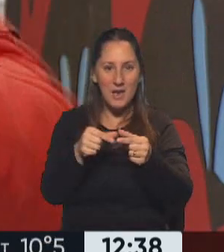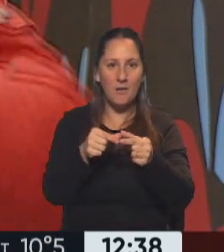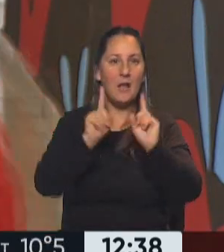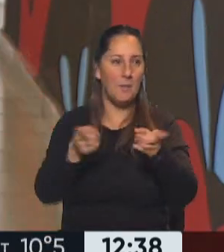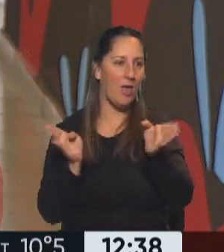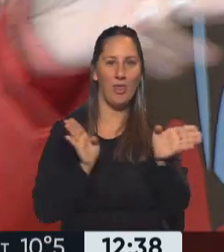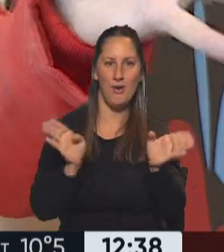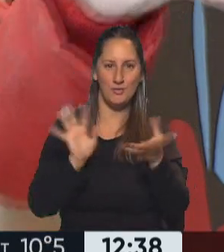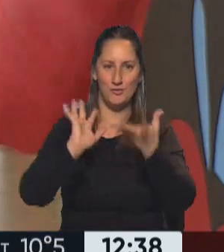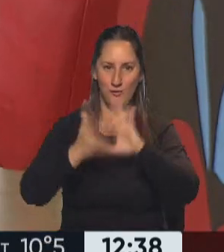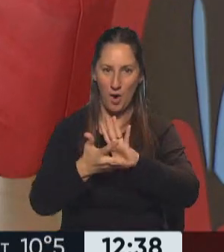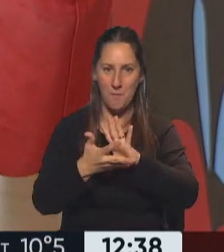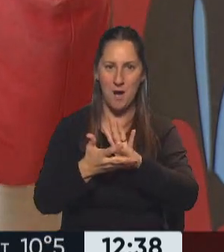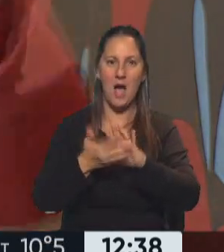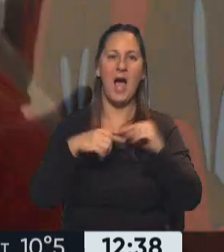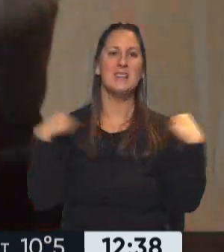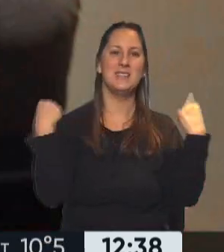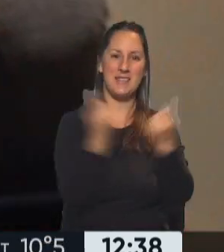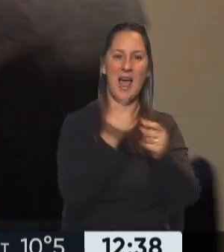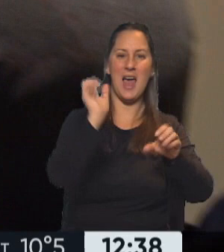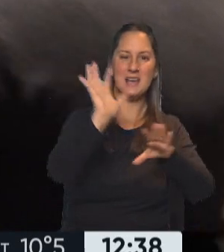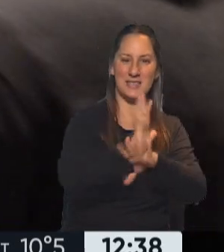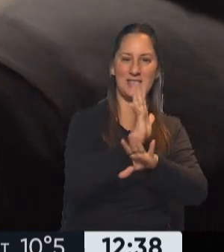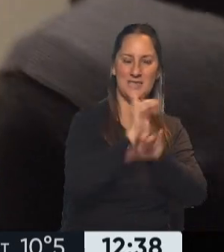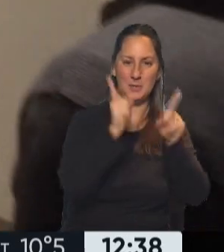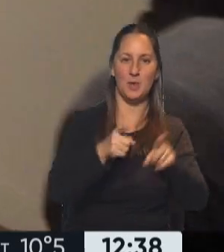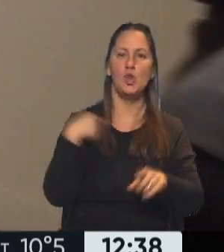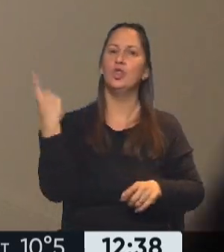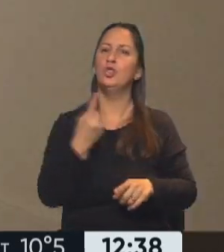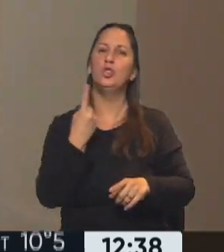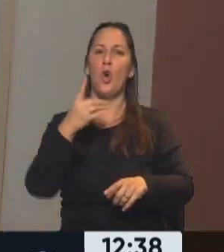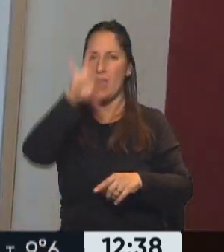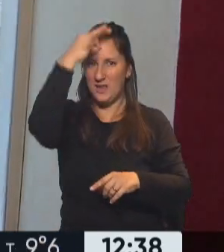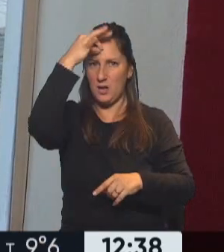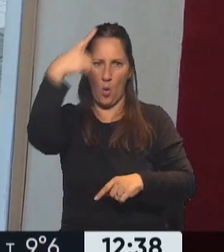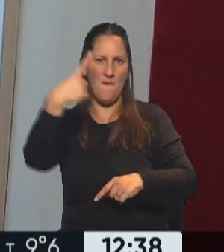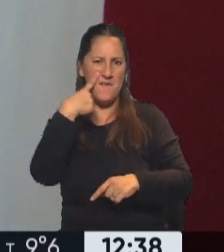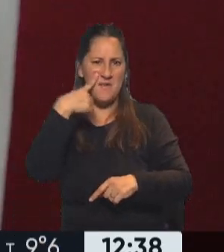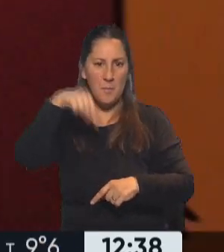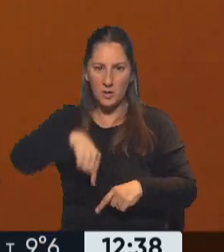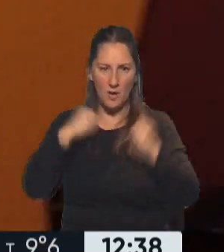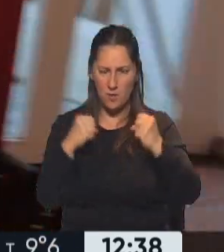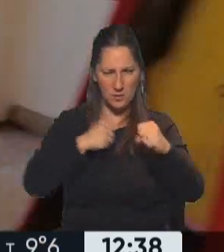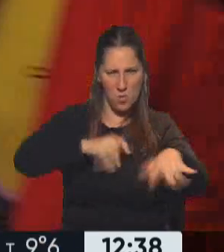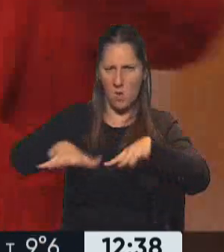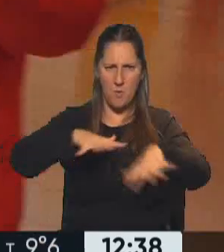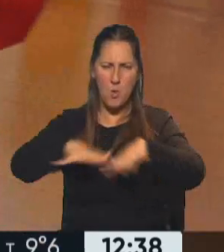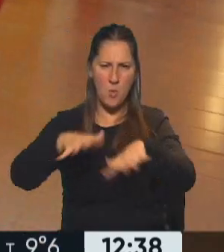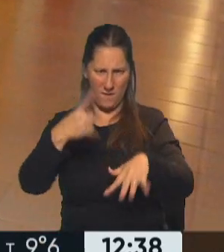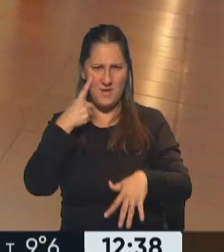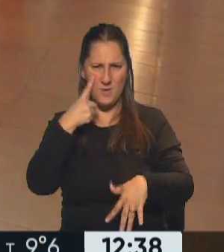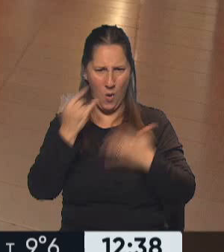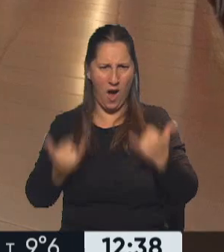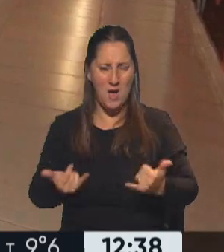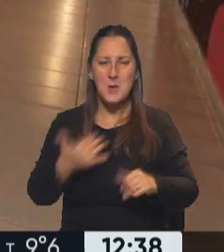eso, hay un momento donde pasás por una sala de cine. Toda obra está viva, pero esta está más viva que ninguna. Está más viva que ninguna, porque además no